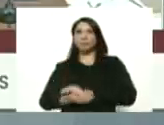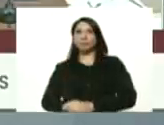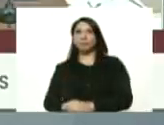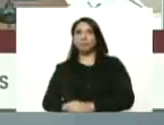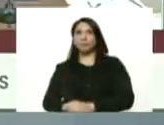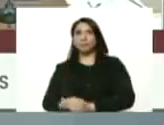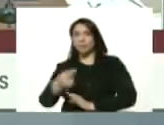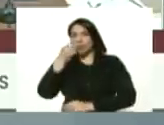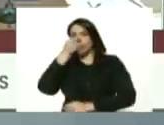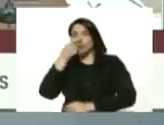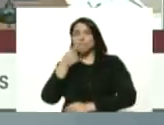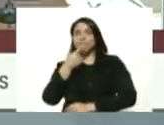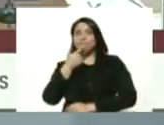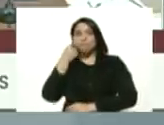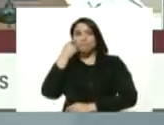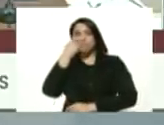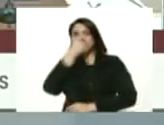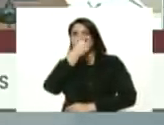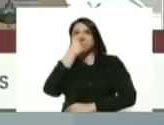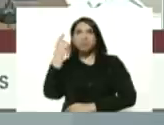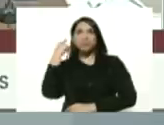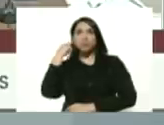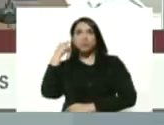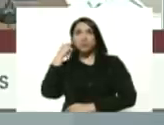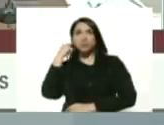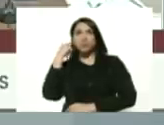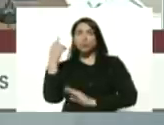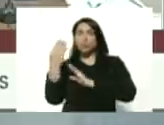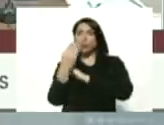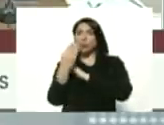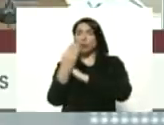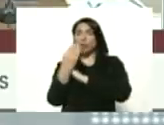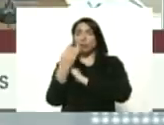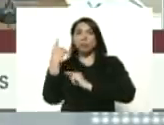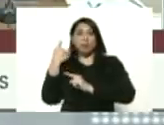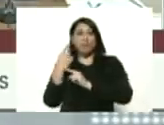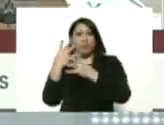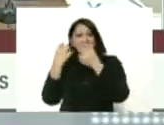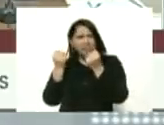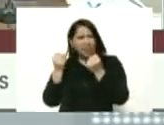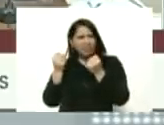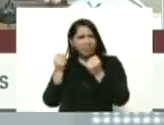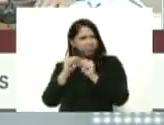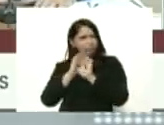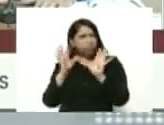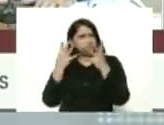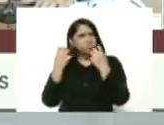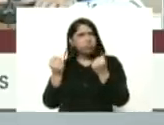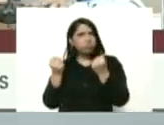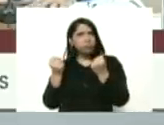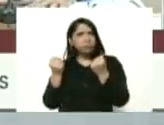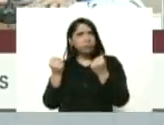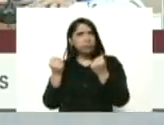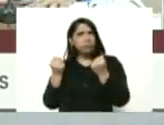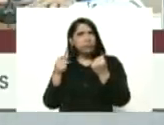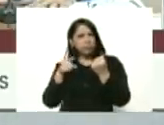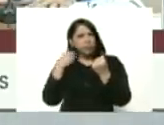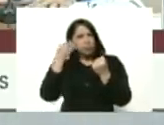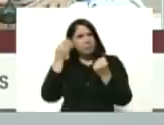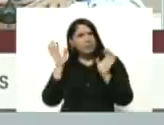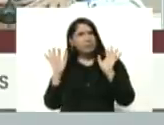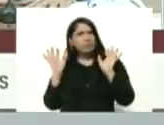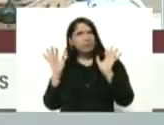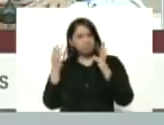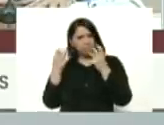nariz boca ojos cuidado ¿verdad? me entiende eso se entiende se entiende ¿tú crees Escalona?